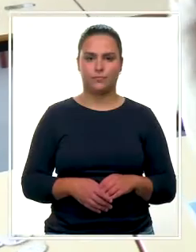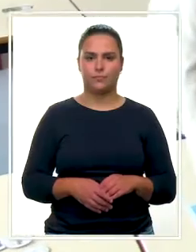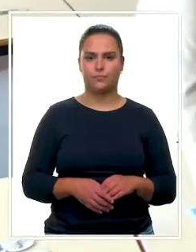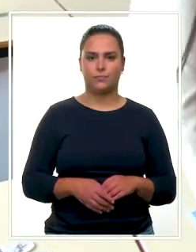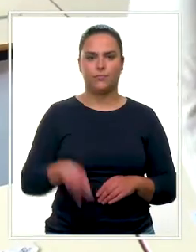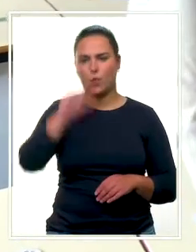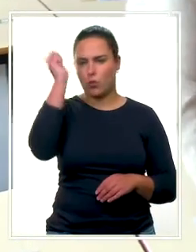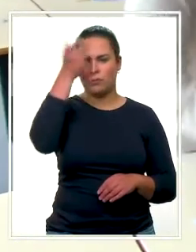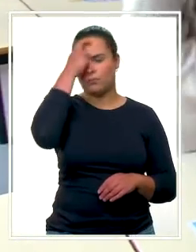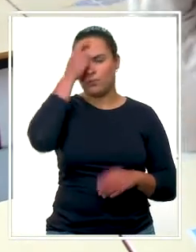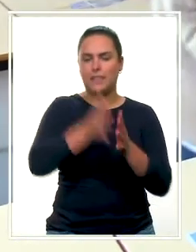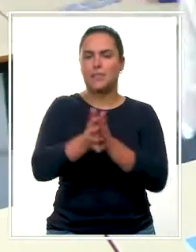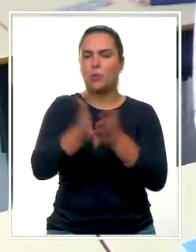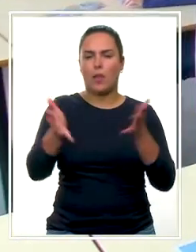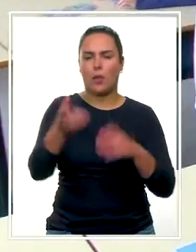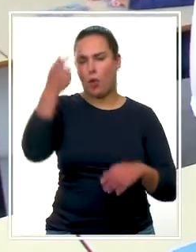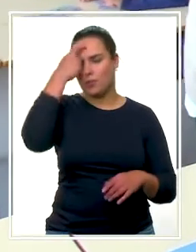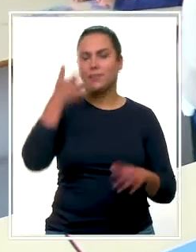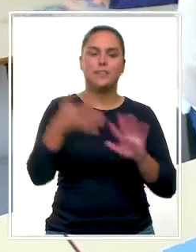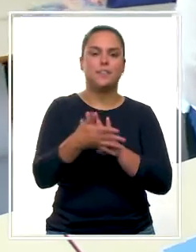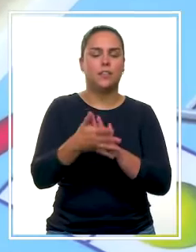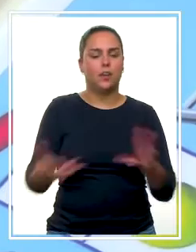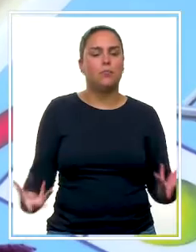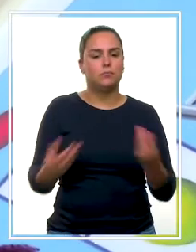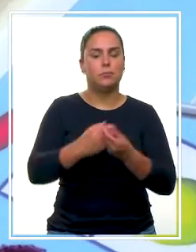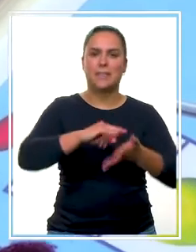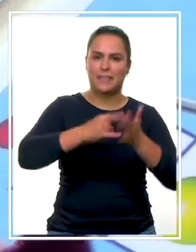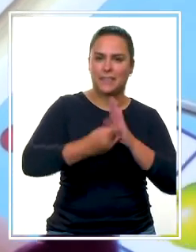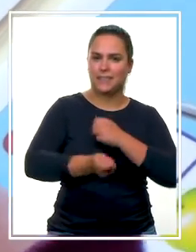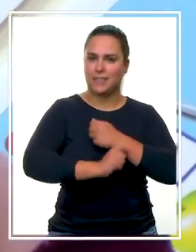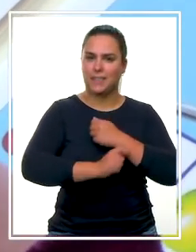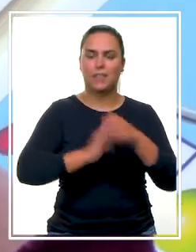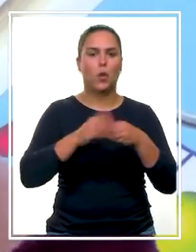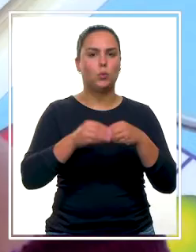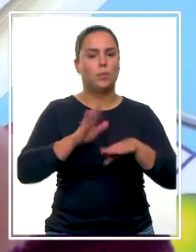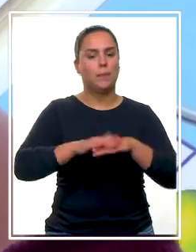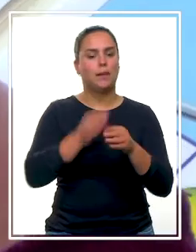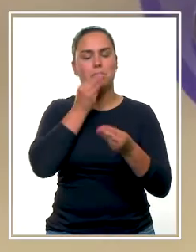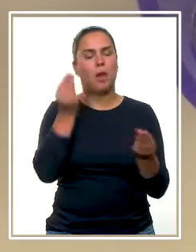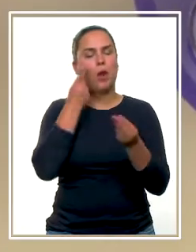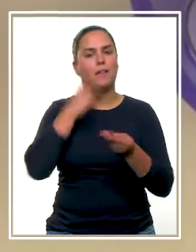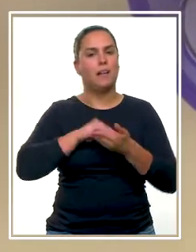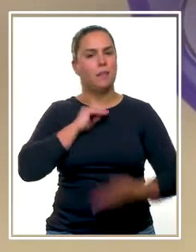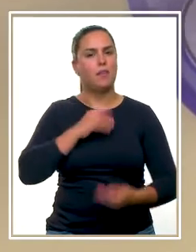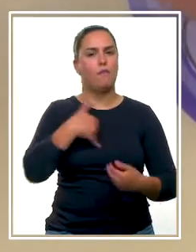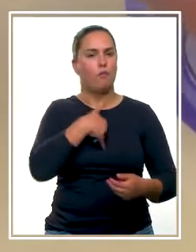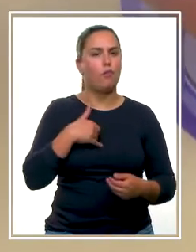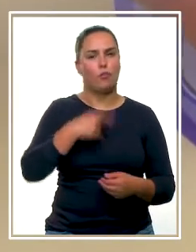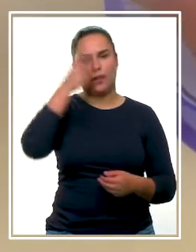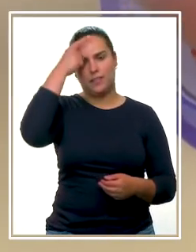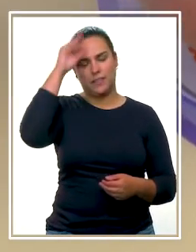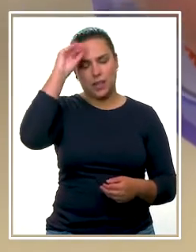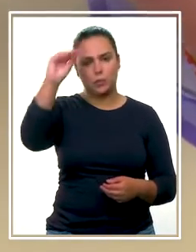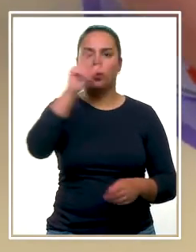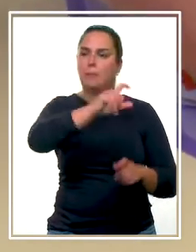El concepto estimulación cognitiva hace referencia al conjunto de técnicas y estrategias utilizadas para mejorar las capacidades y funciones